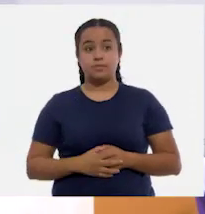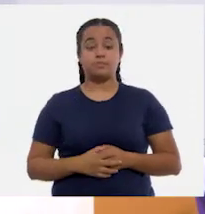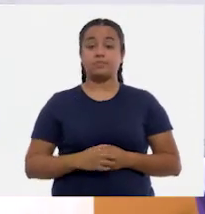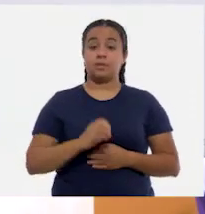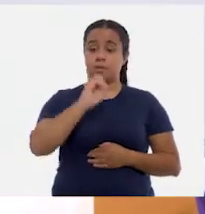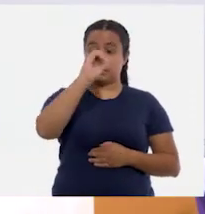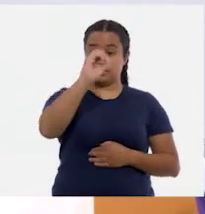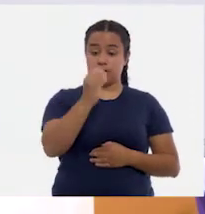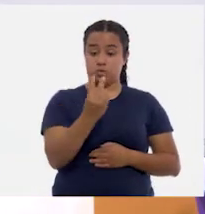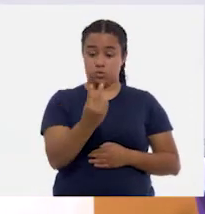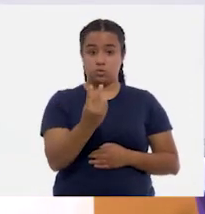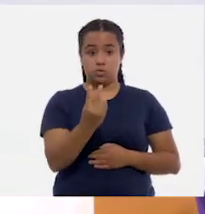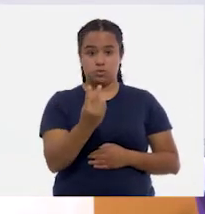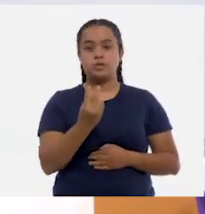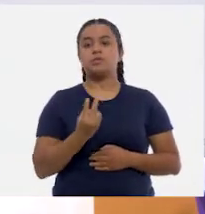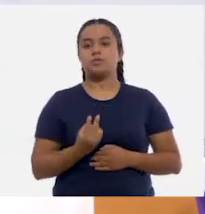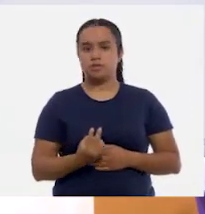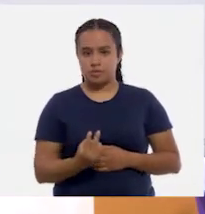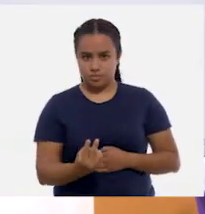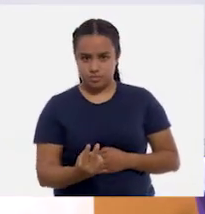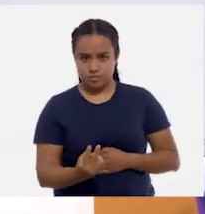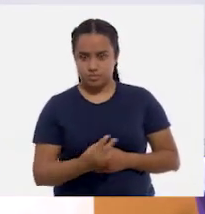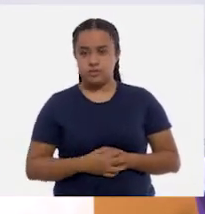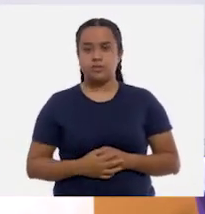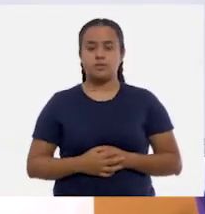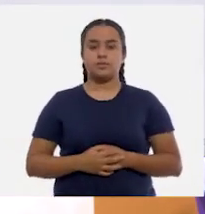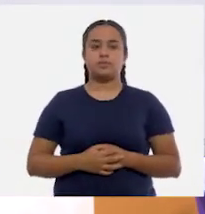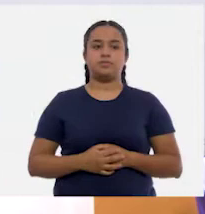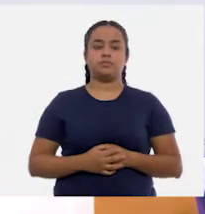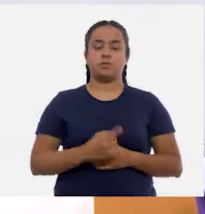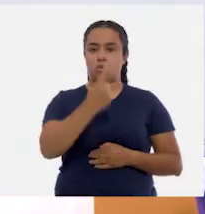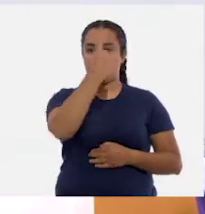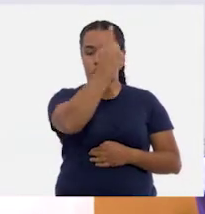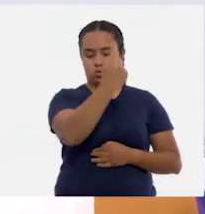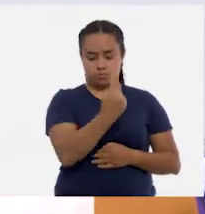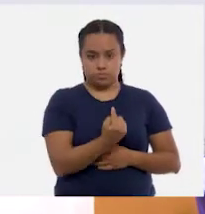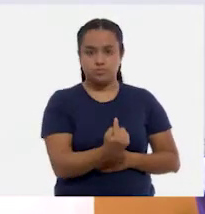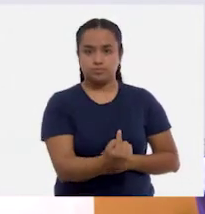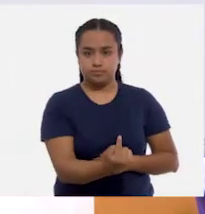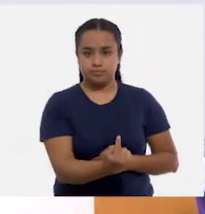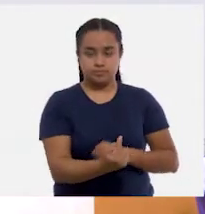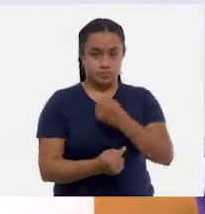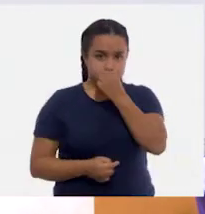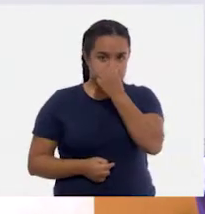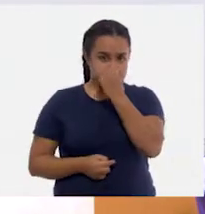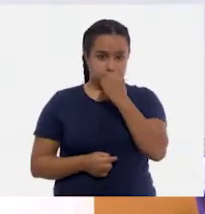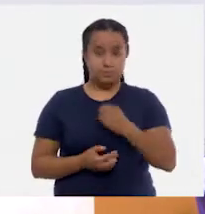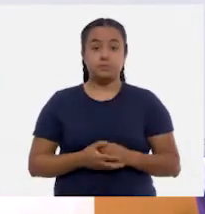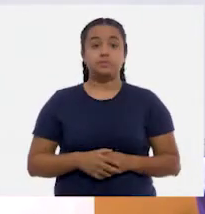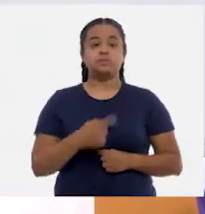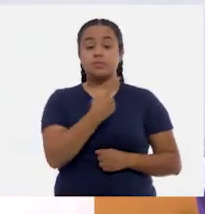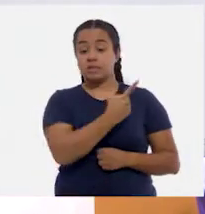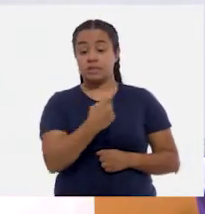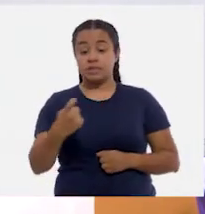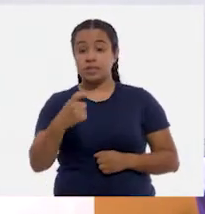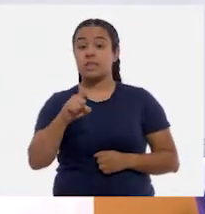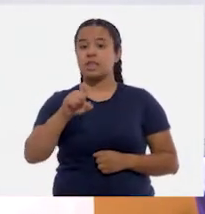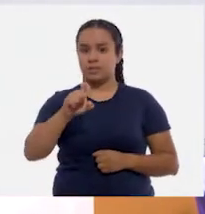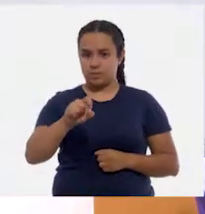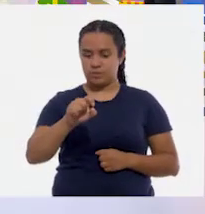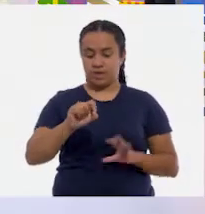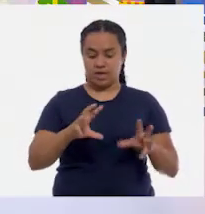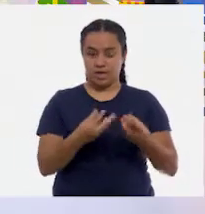Tengo dos decenas, queda tal y cual. Y voy a bajar el uno. Y el número que se forma es el número ciento